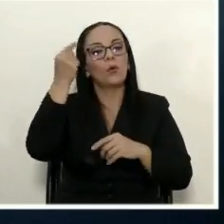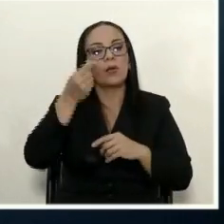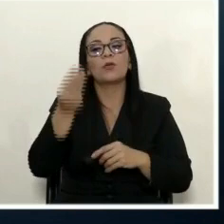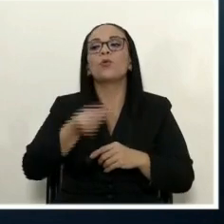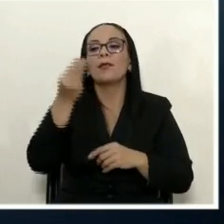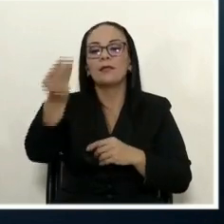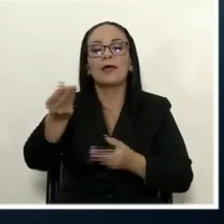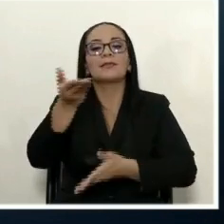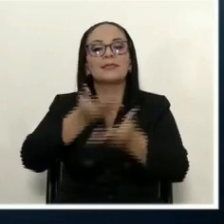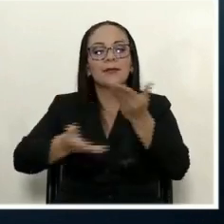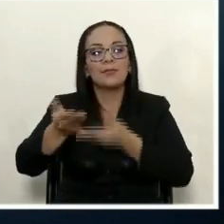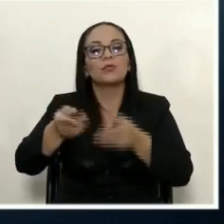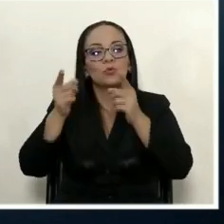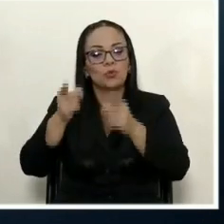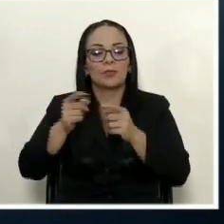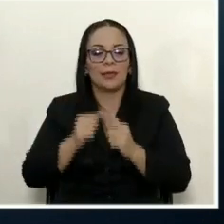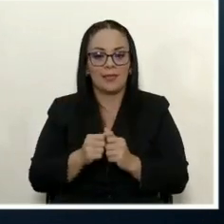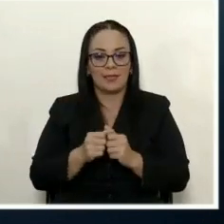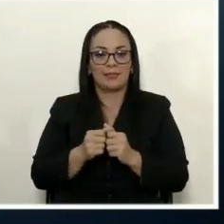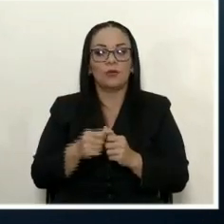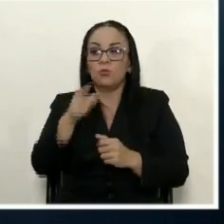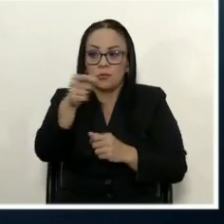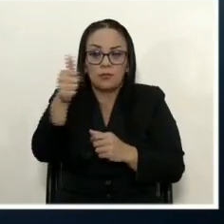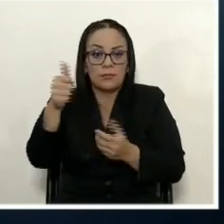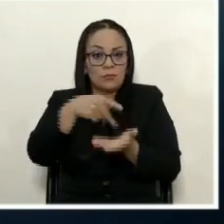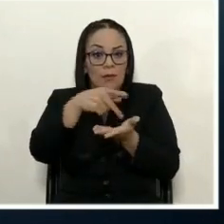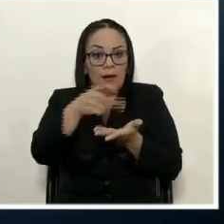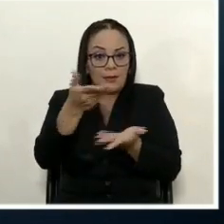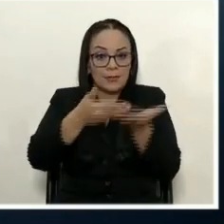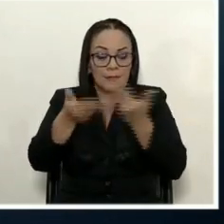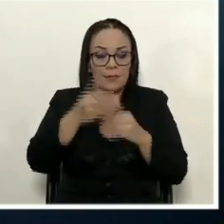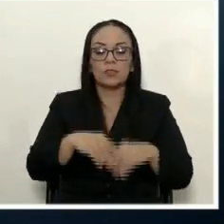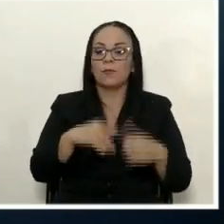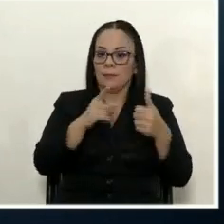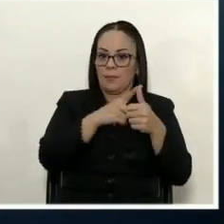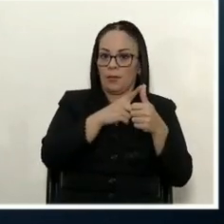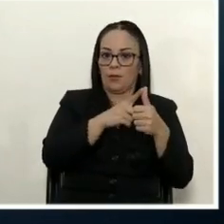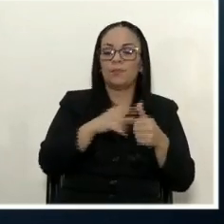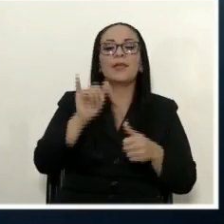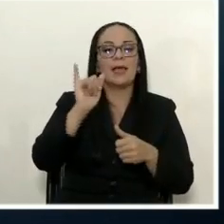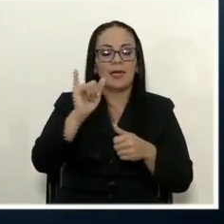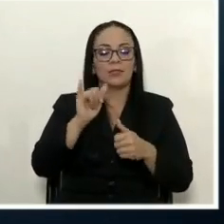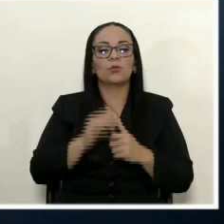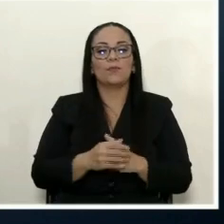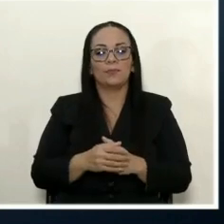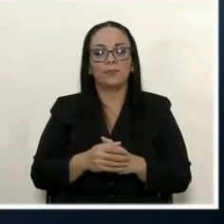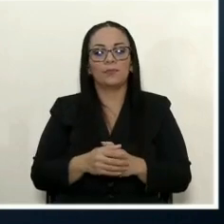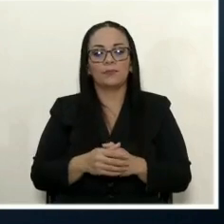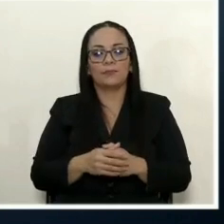servicios que pagan todos los costarricenses. Número uno, eso es lo que va a decir